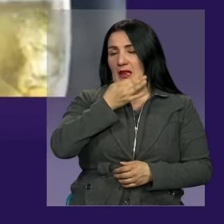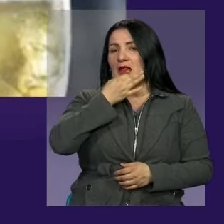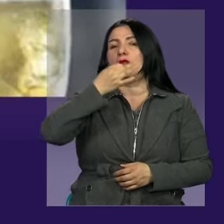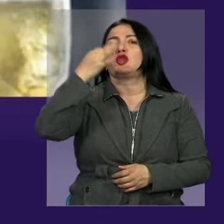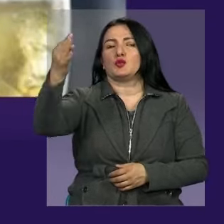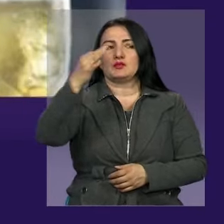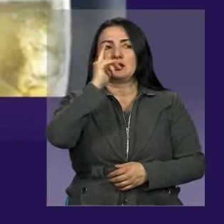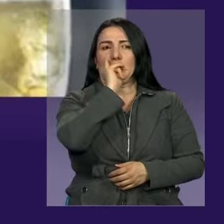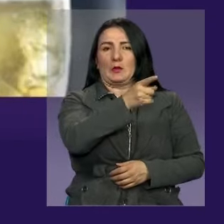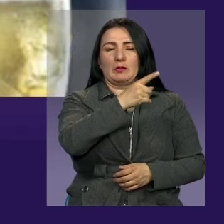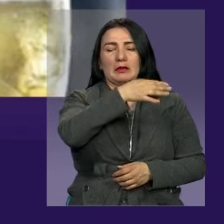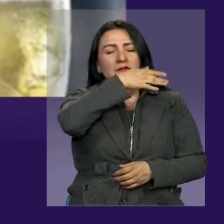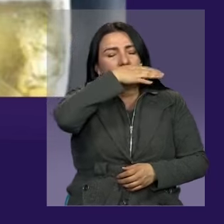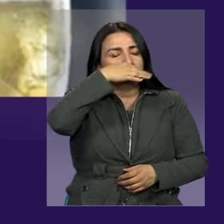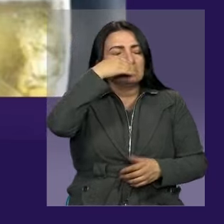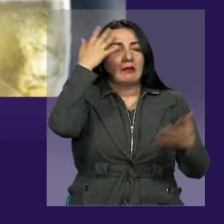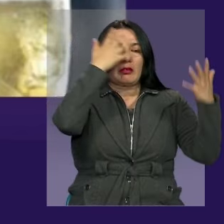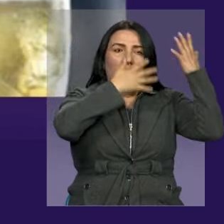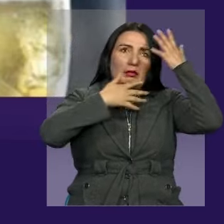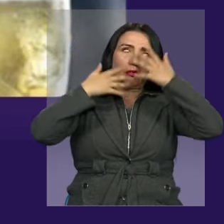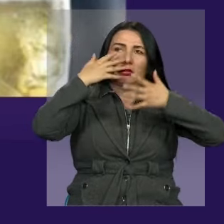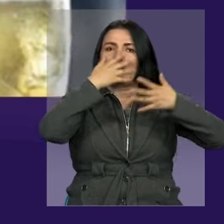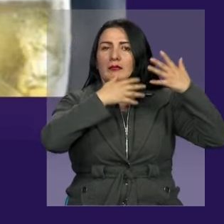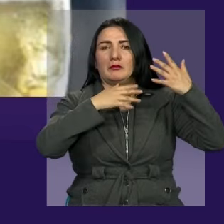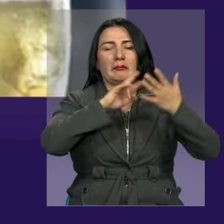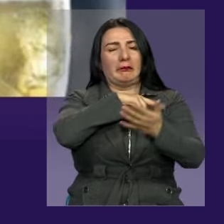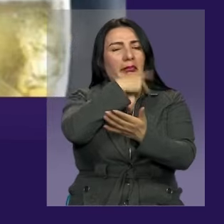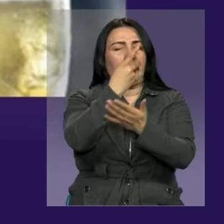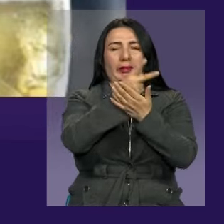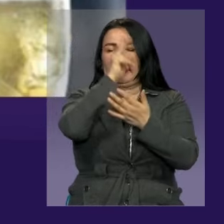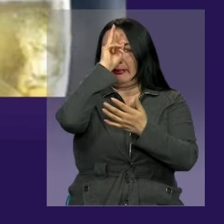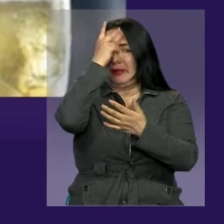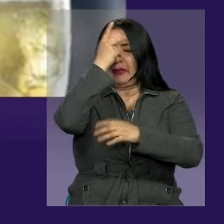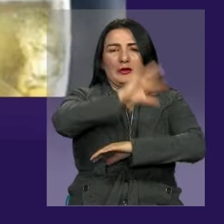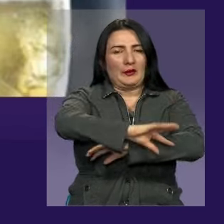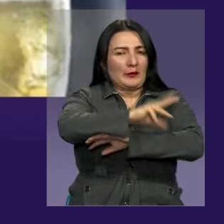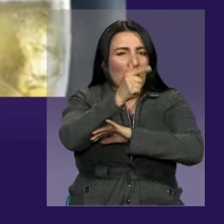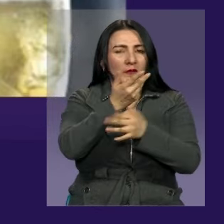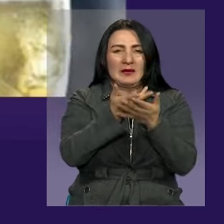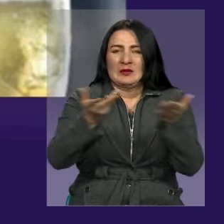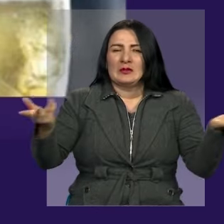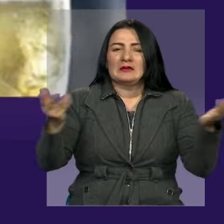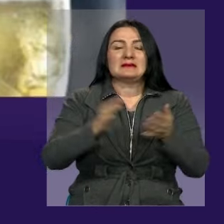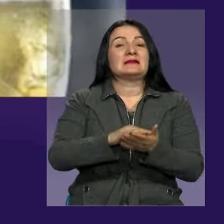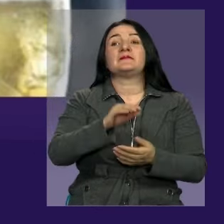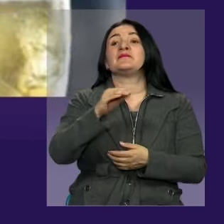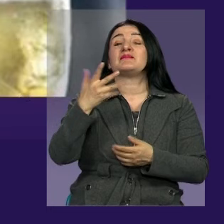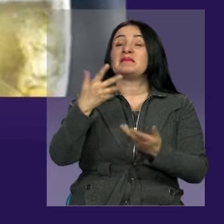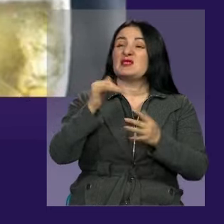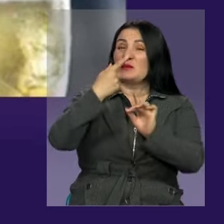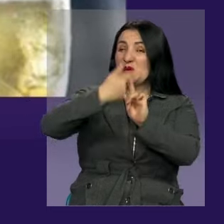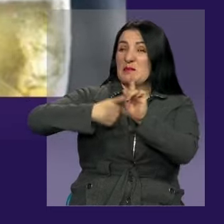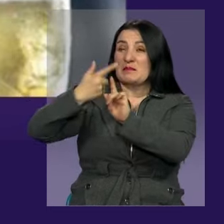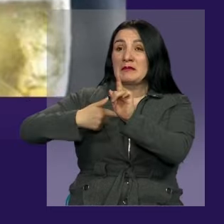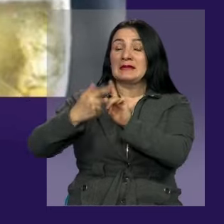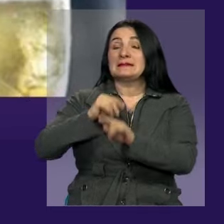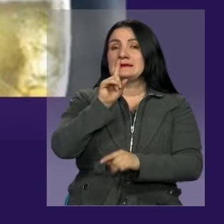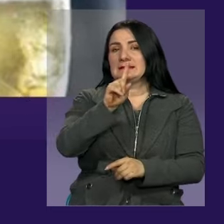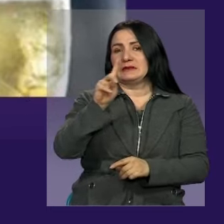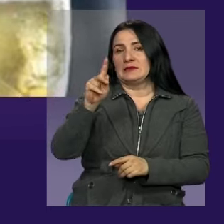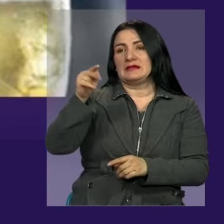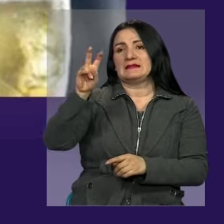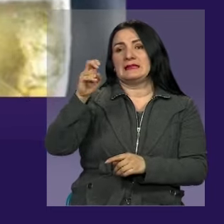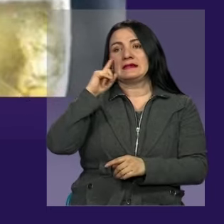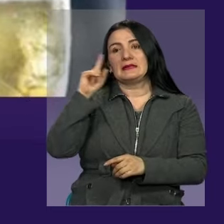escopolaminadas en la ciudad, la cifra más alta de la década, que equivale a 117 reportes por mes y de ese total, en